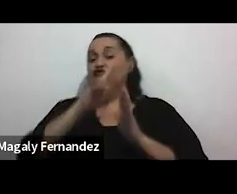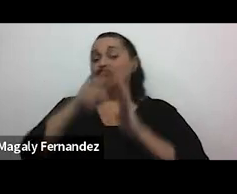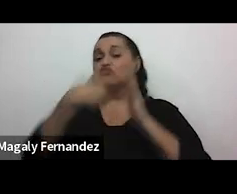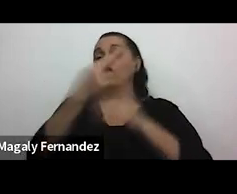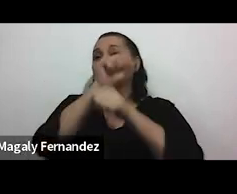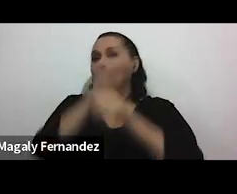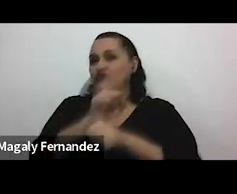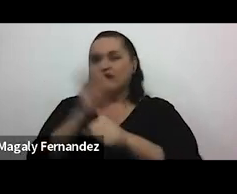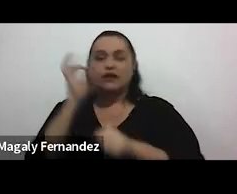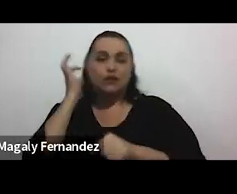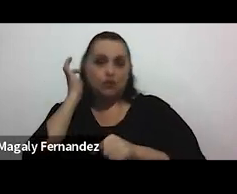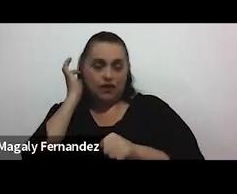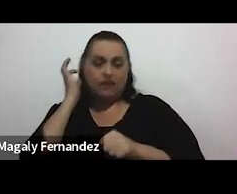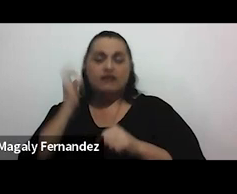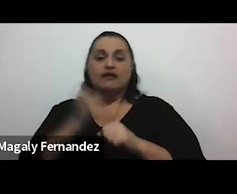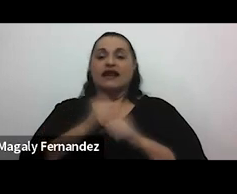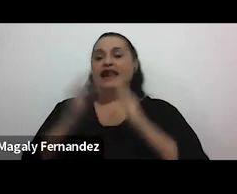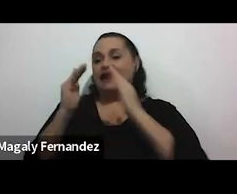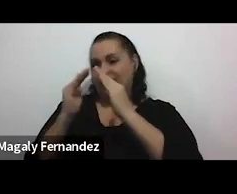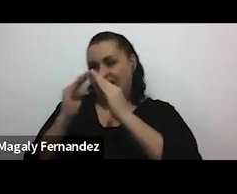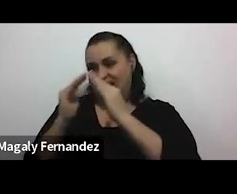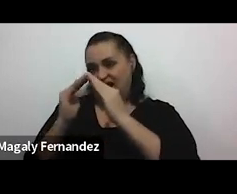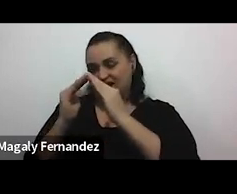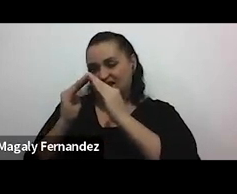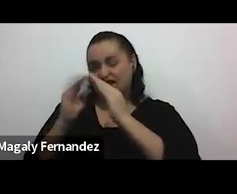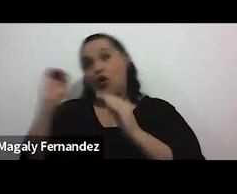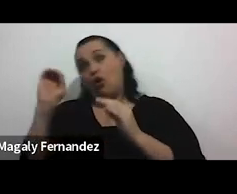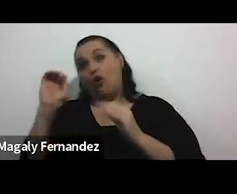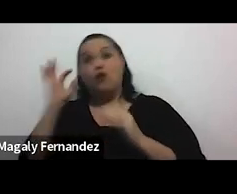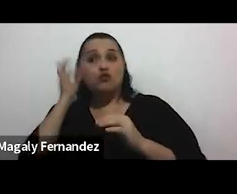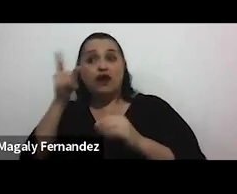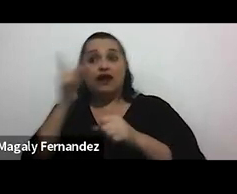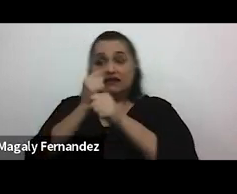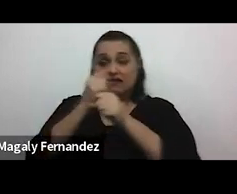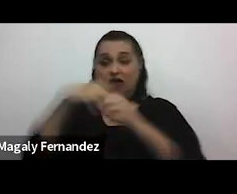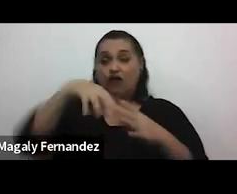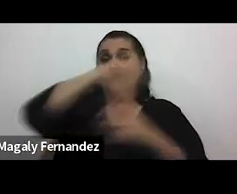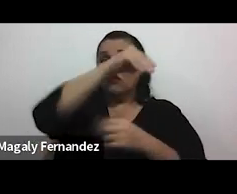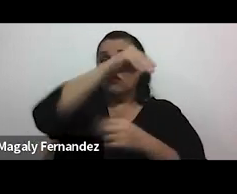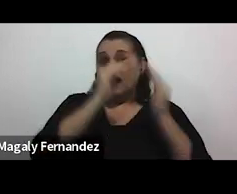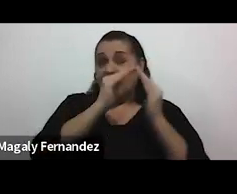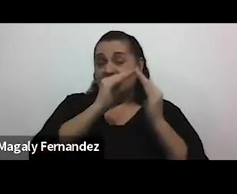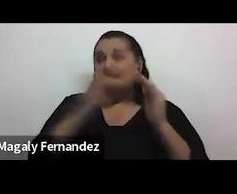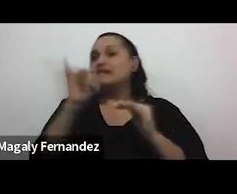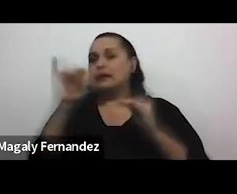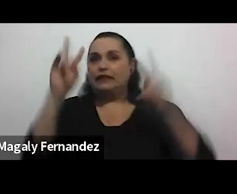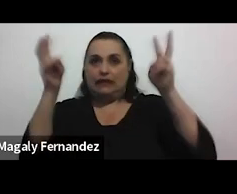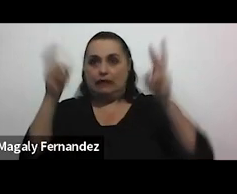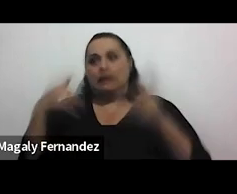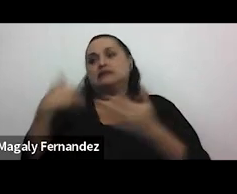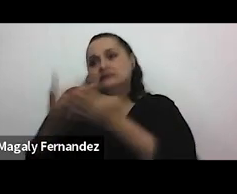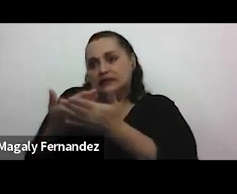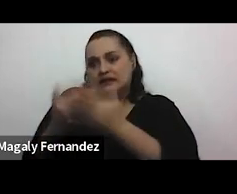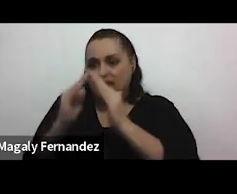de la mujer en casa, o si es mujer que trabaja fuera de casa, también hay un tema de llegar a trabajar